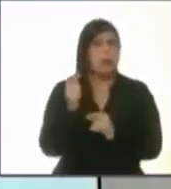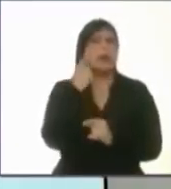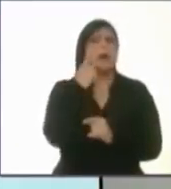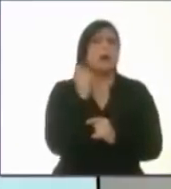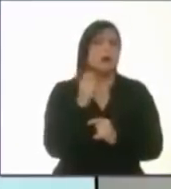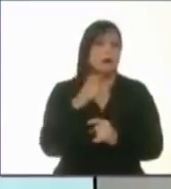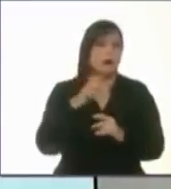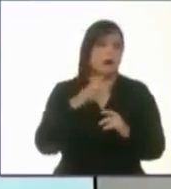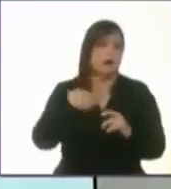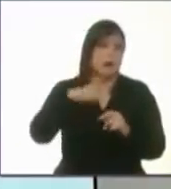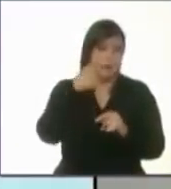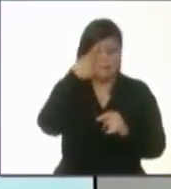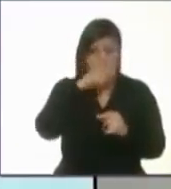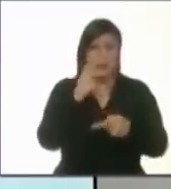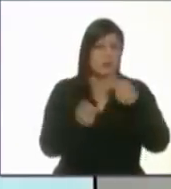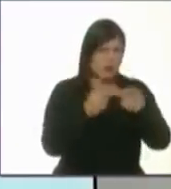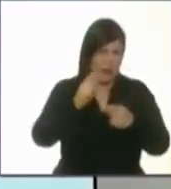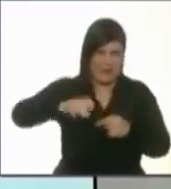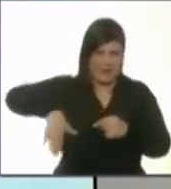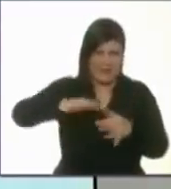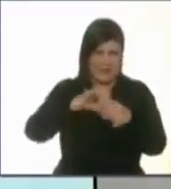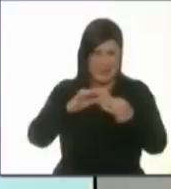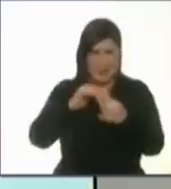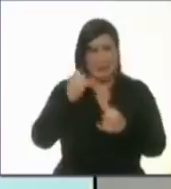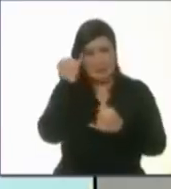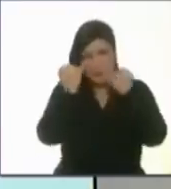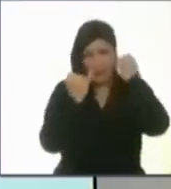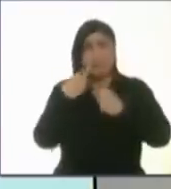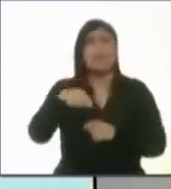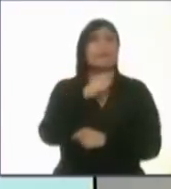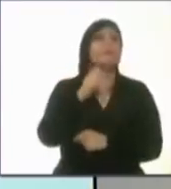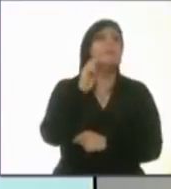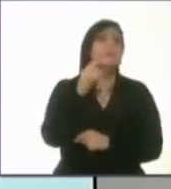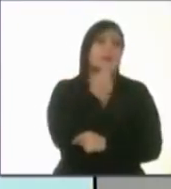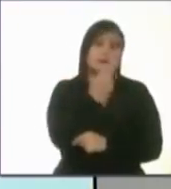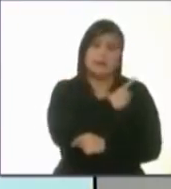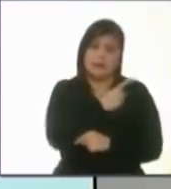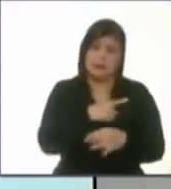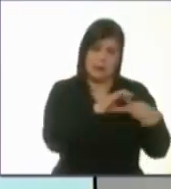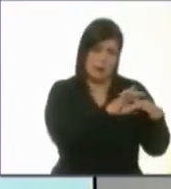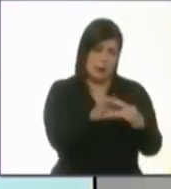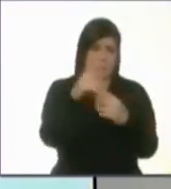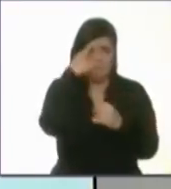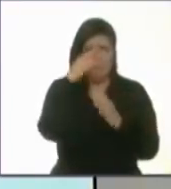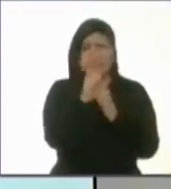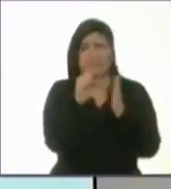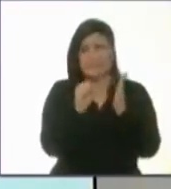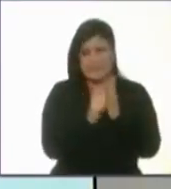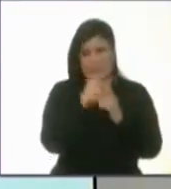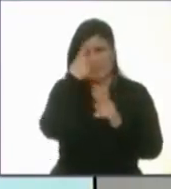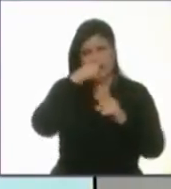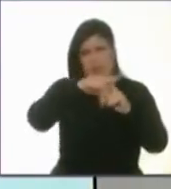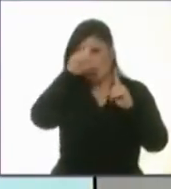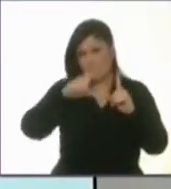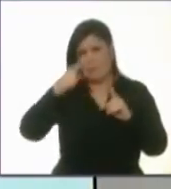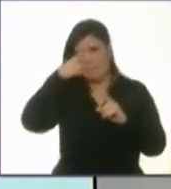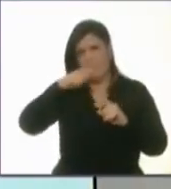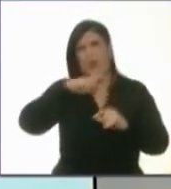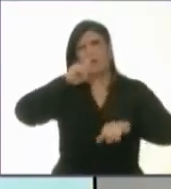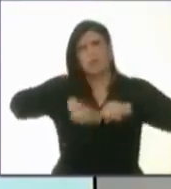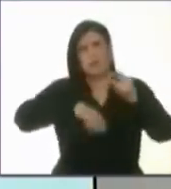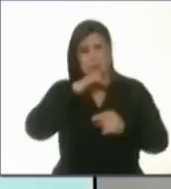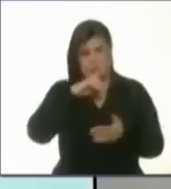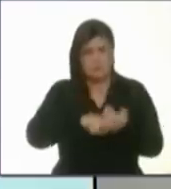ejercicio, para que conjuntamente hagamos un verdadero sistema anticorrupción de la Ciudad de México. Lo más importante es que haya